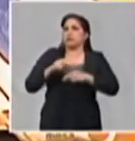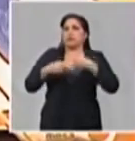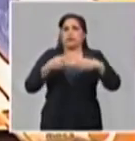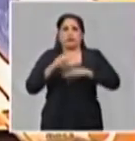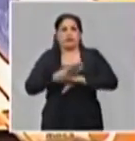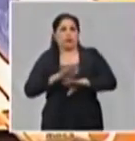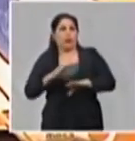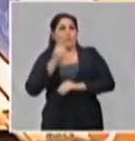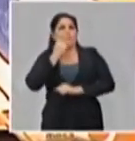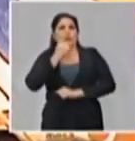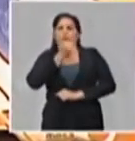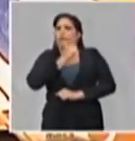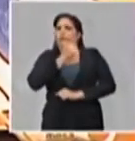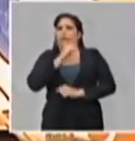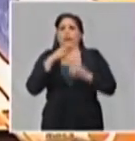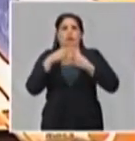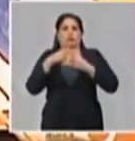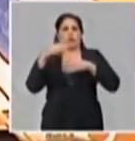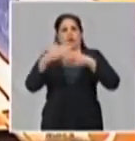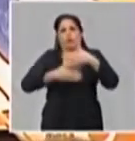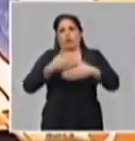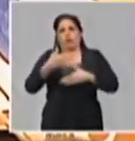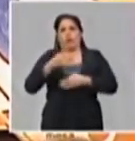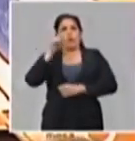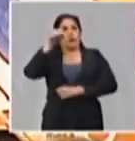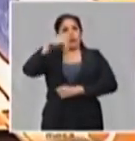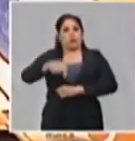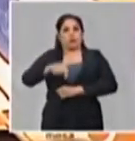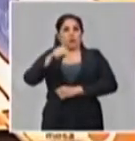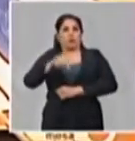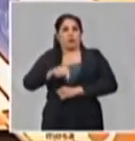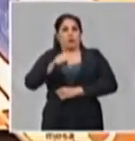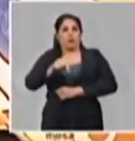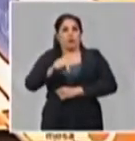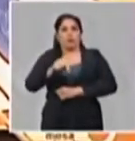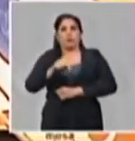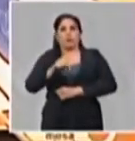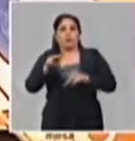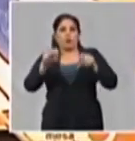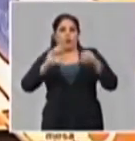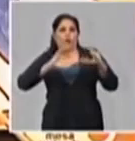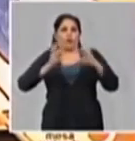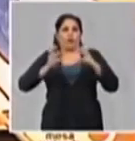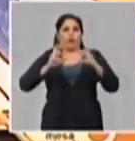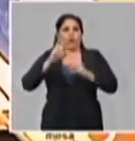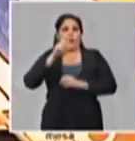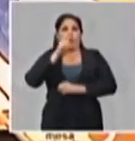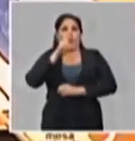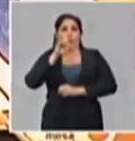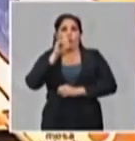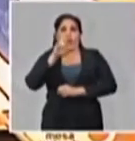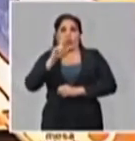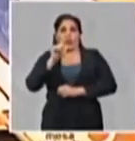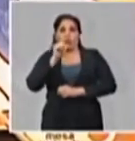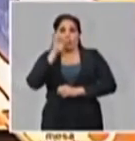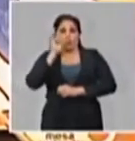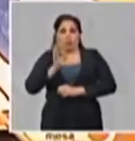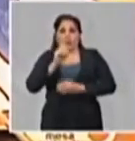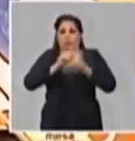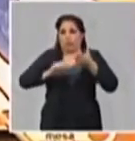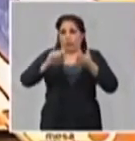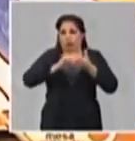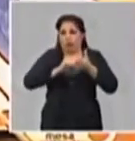es mucho más sencillo poder actualizar los componentes nuevos que se sumaron a este plan